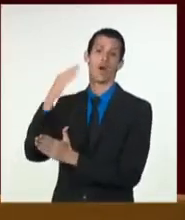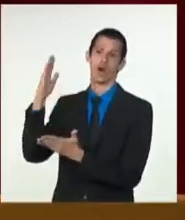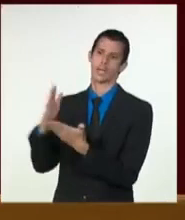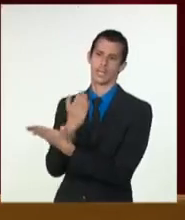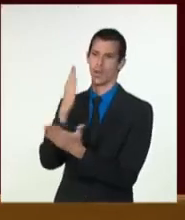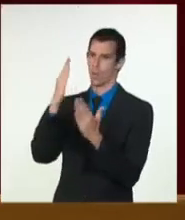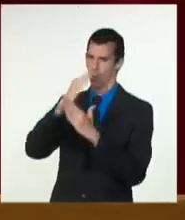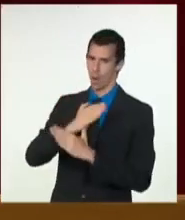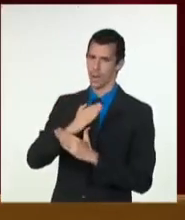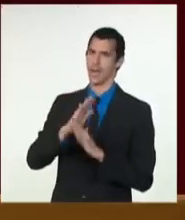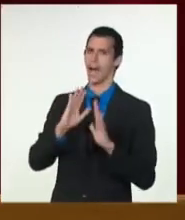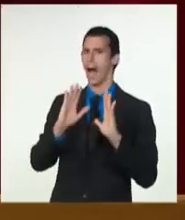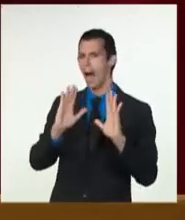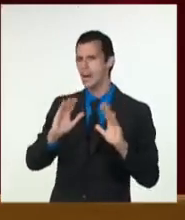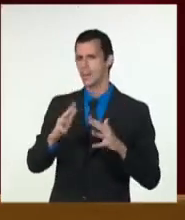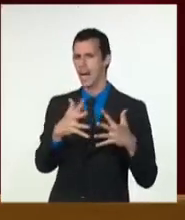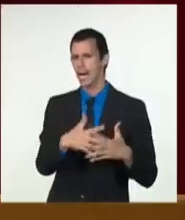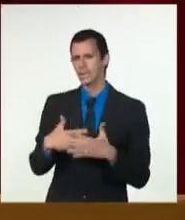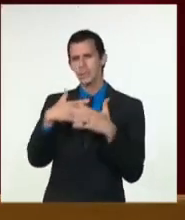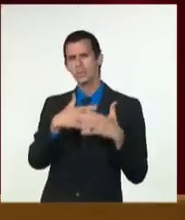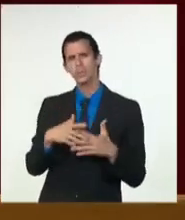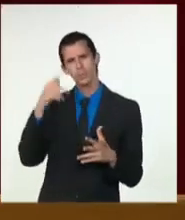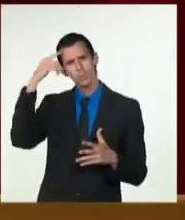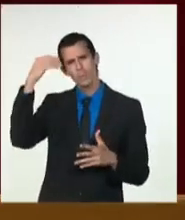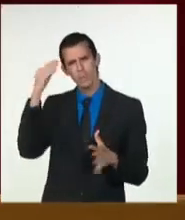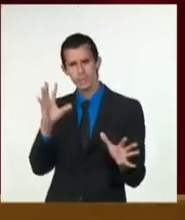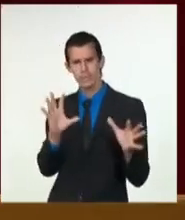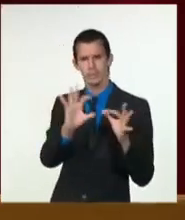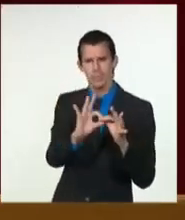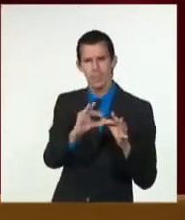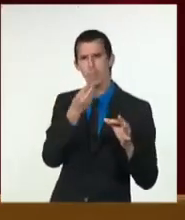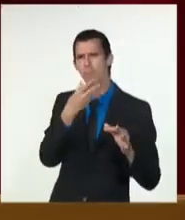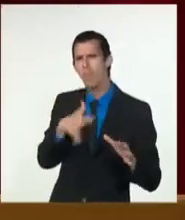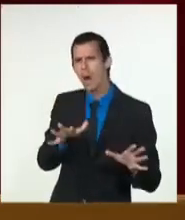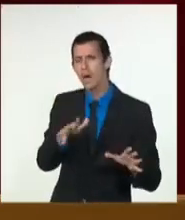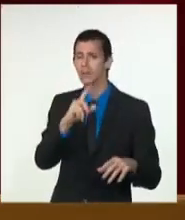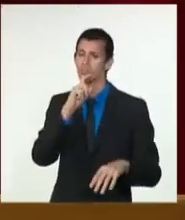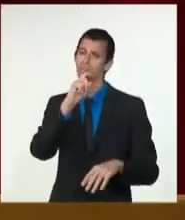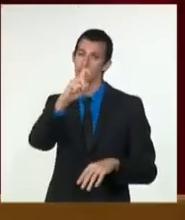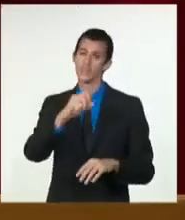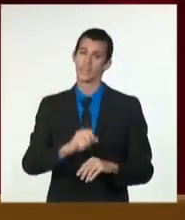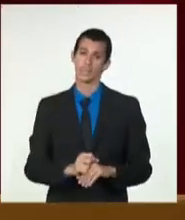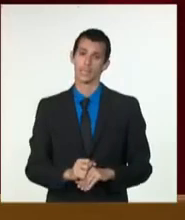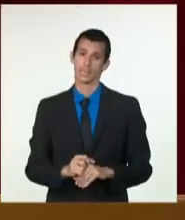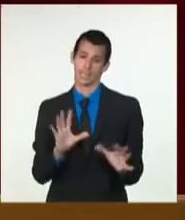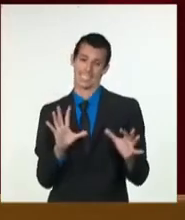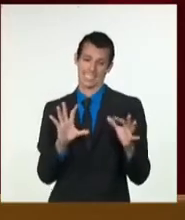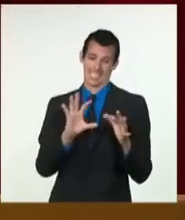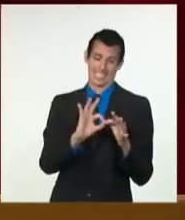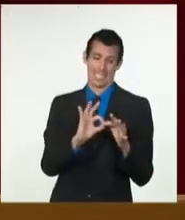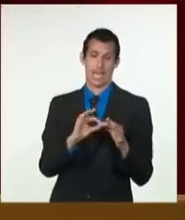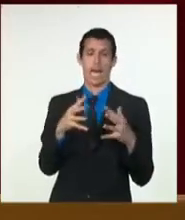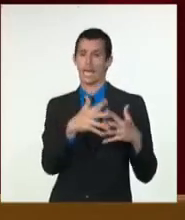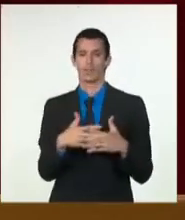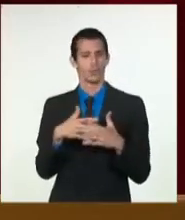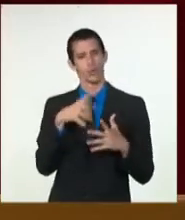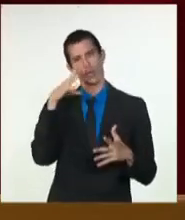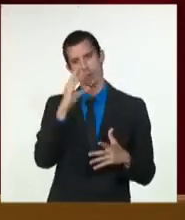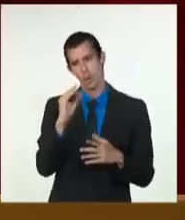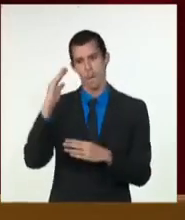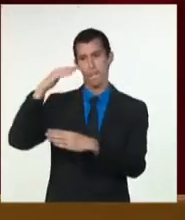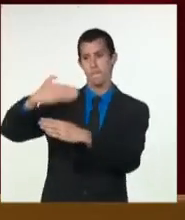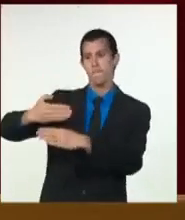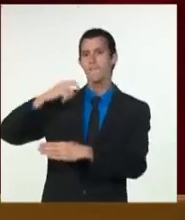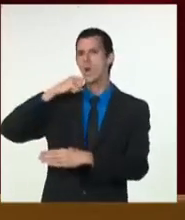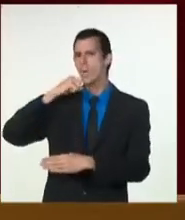teniendo un efecto altamente nocivo sobre la economía, como conoce bien el pueblo. Por el dominio que ha logrado